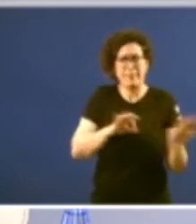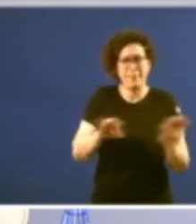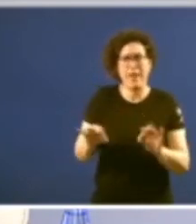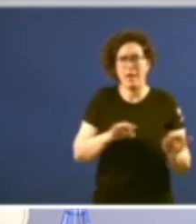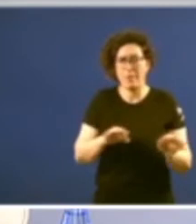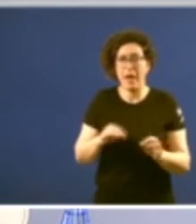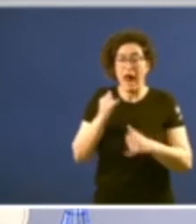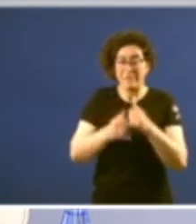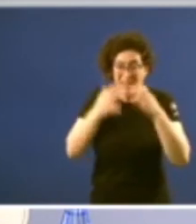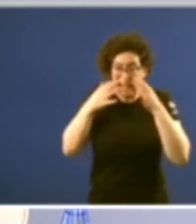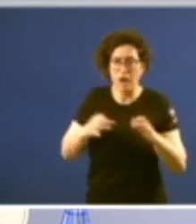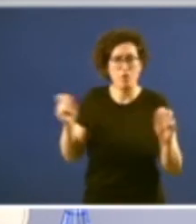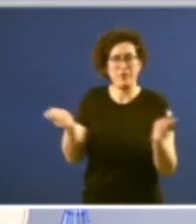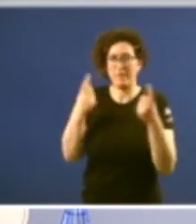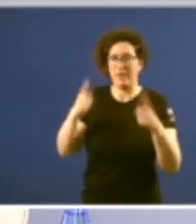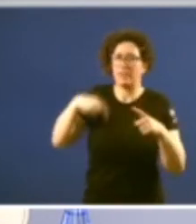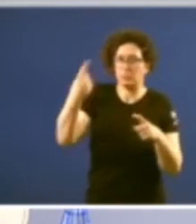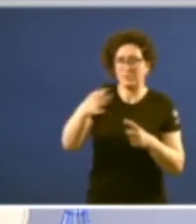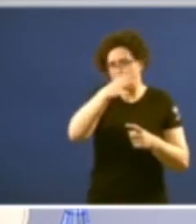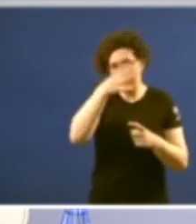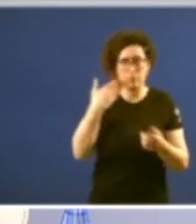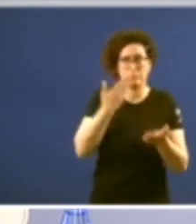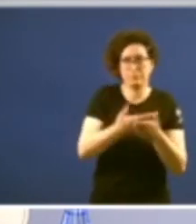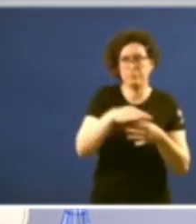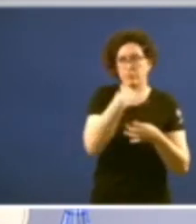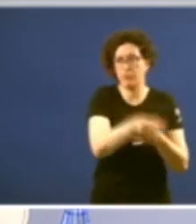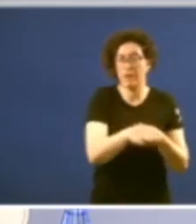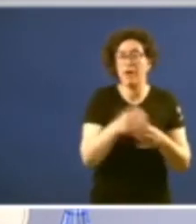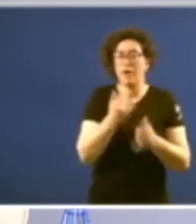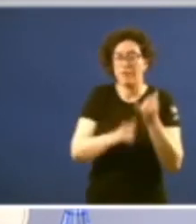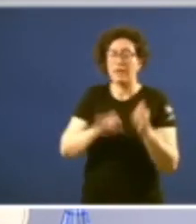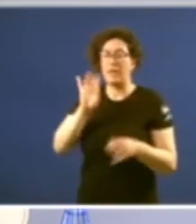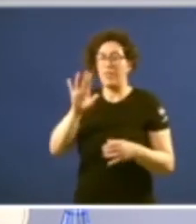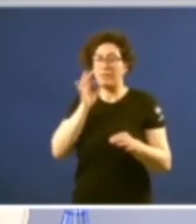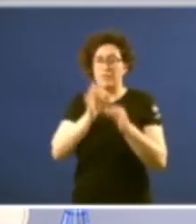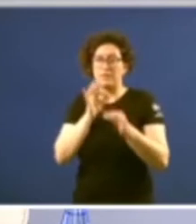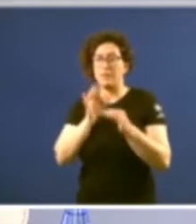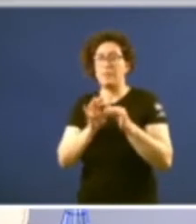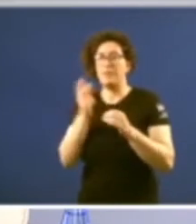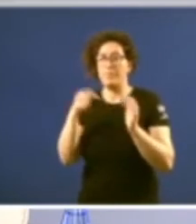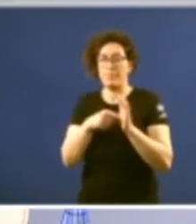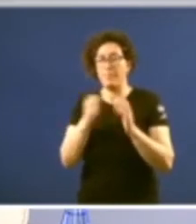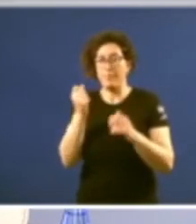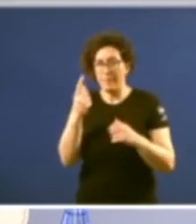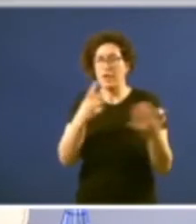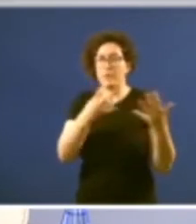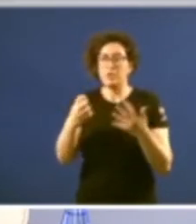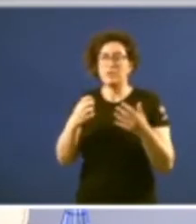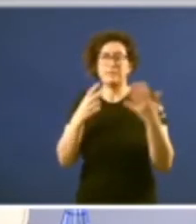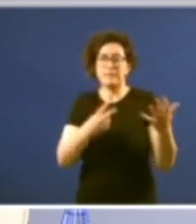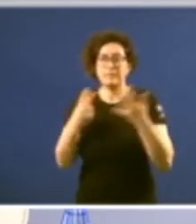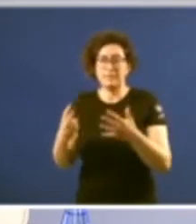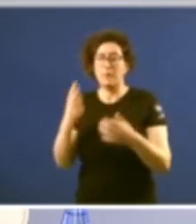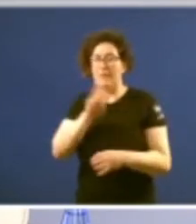que se materializaría despois do verano O 15 de setembro de 1977 22